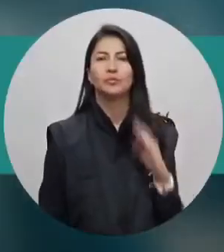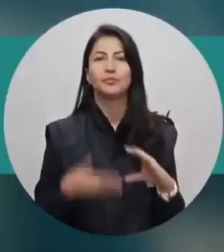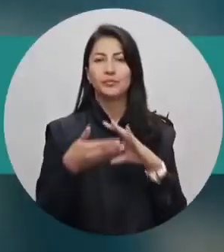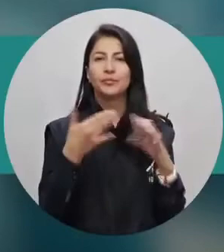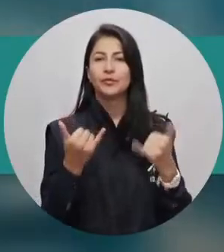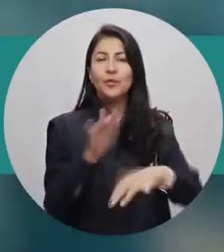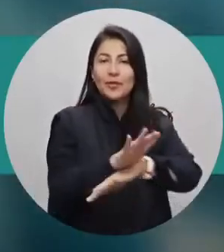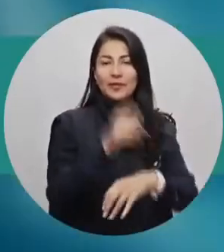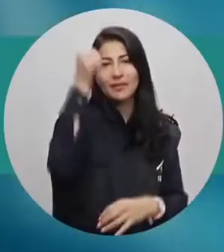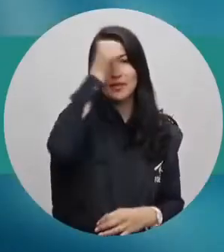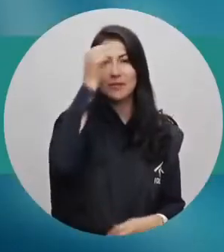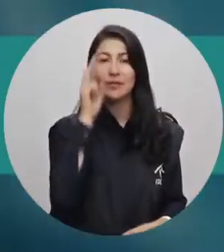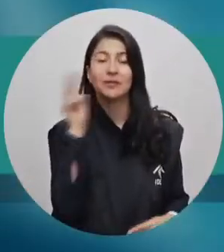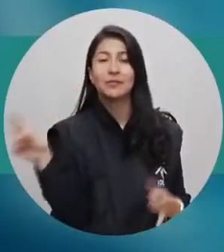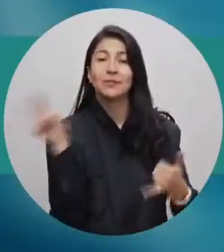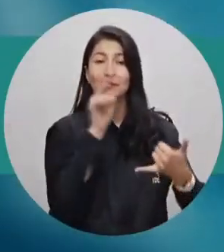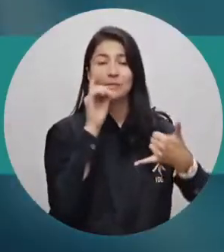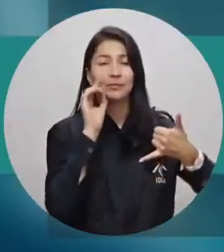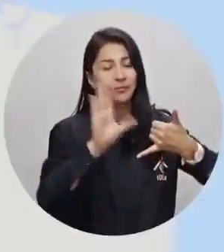de la tarde del domingo.